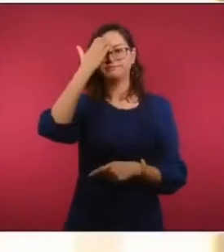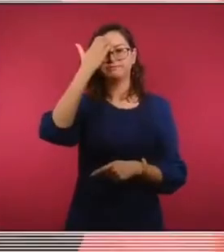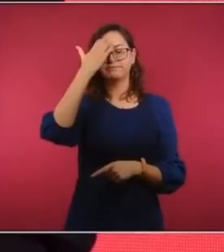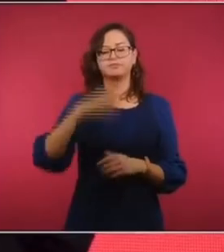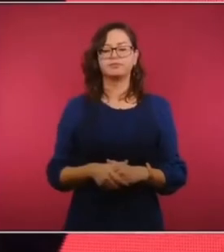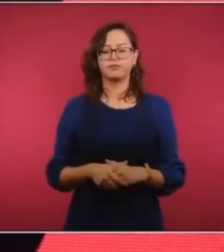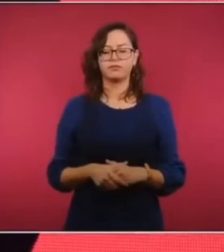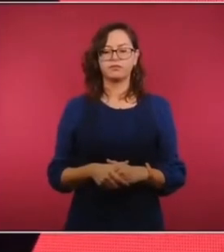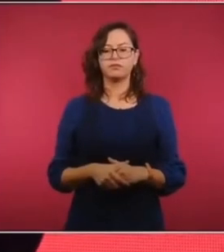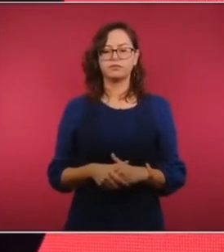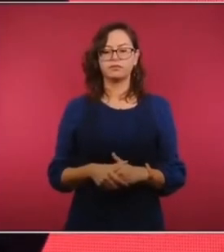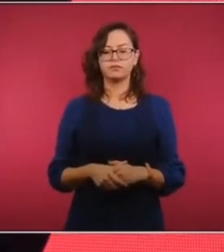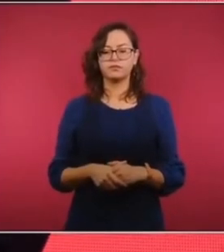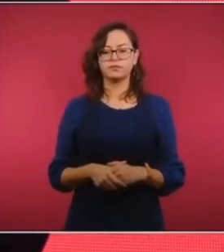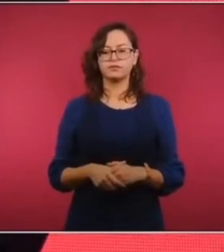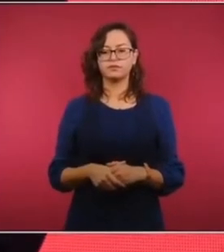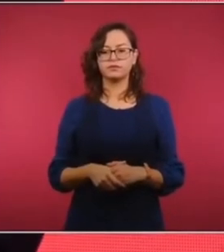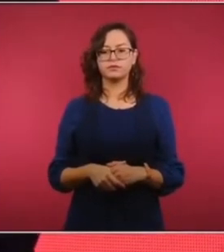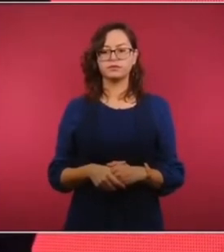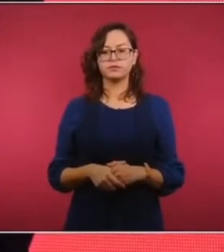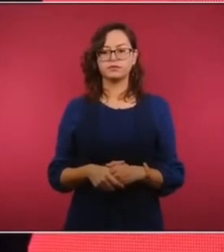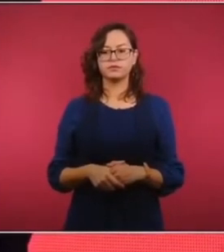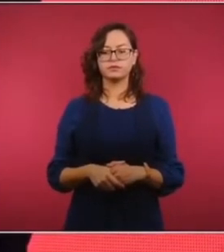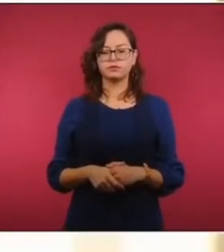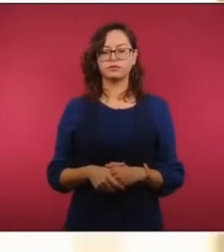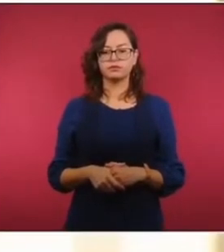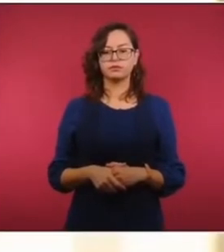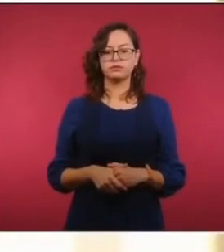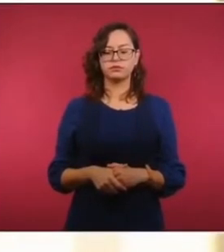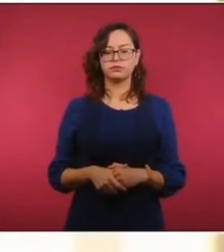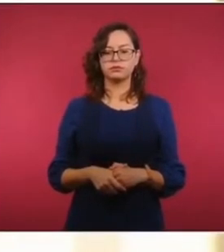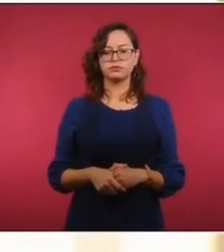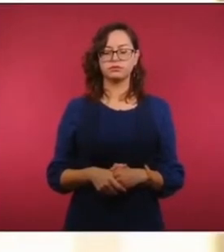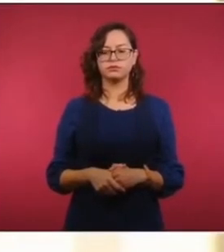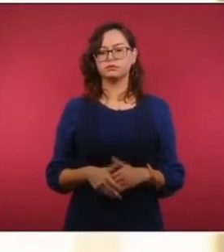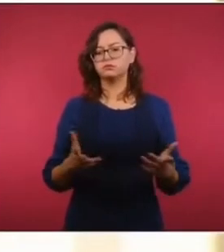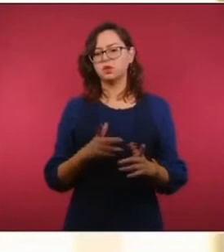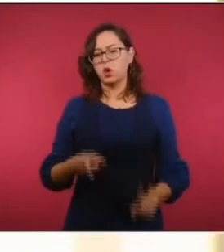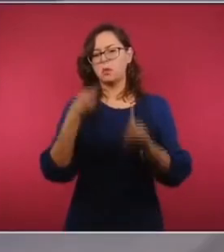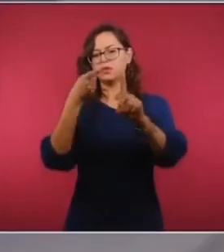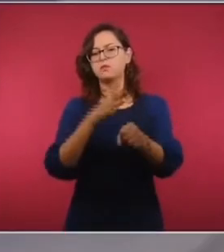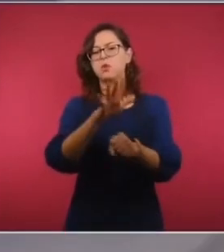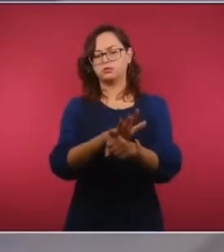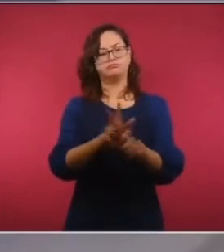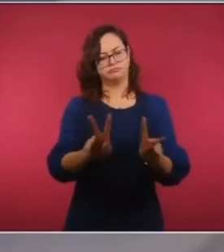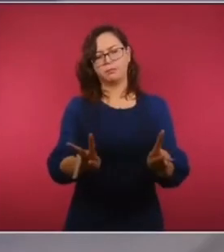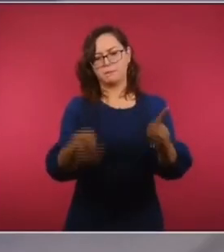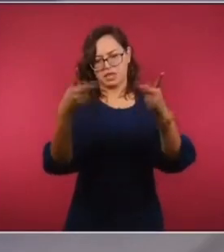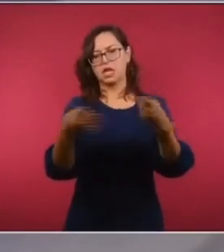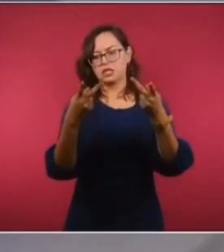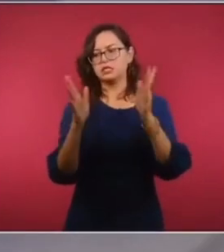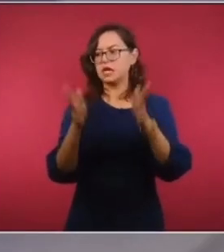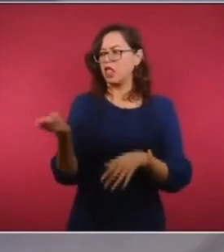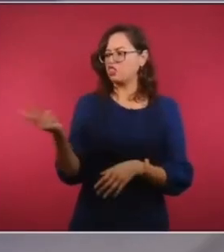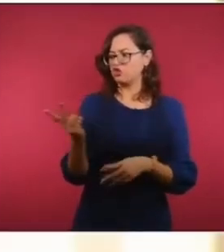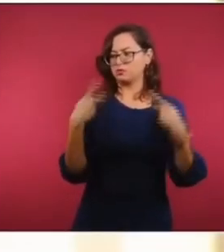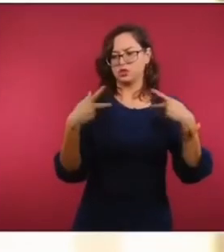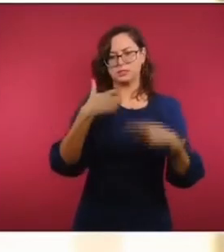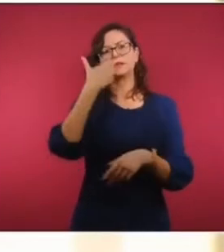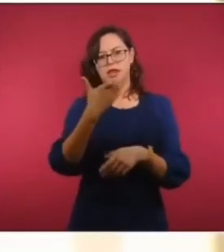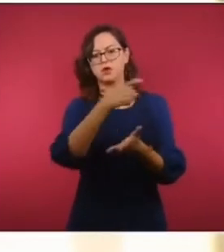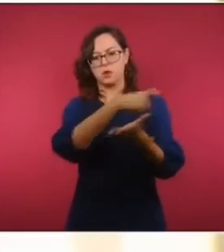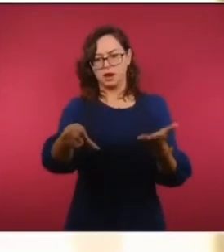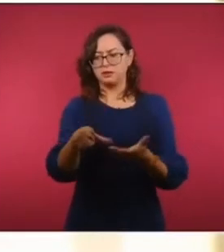El propósito es, repito, venderlo. Ya hay estos posibles compradores. Y ese dinero,